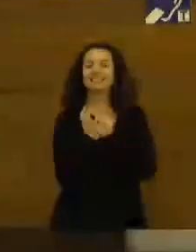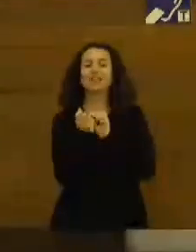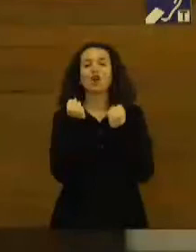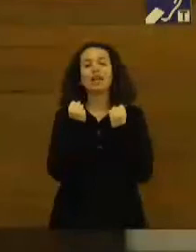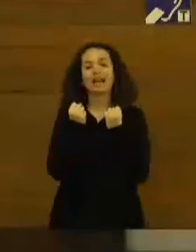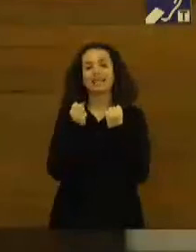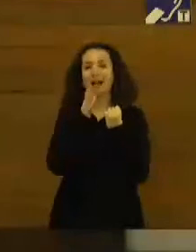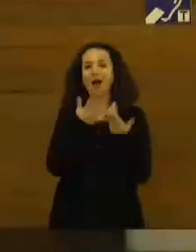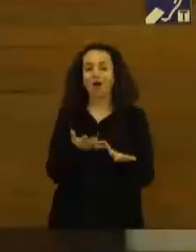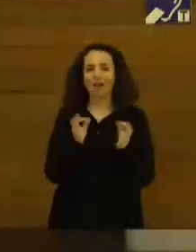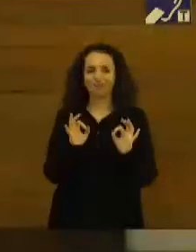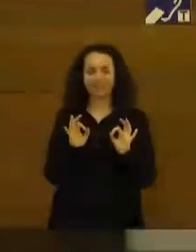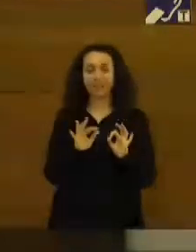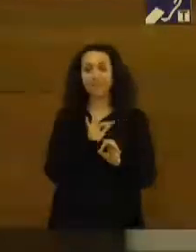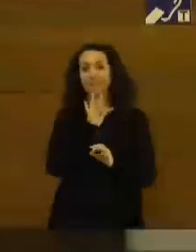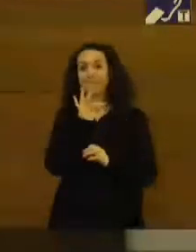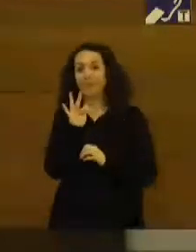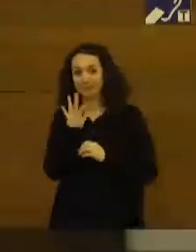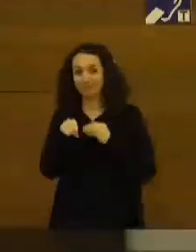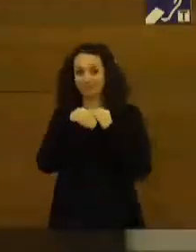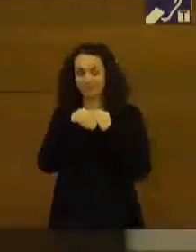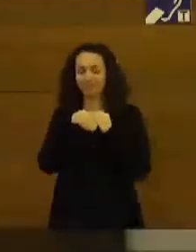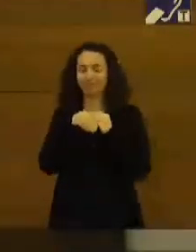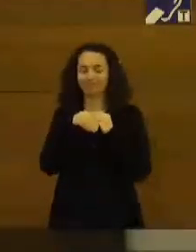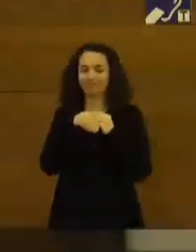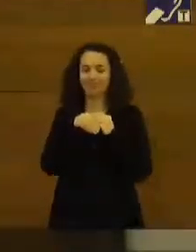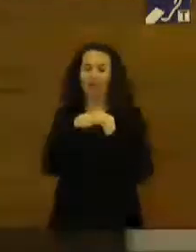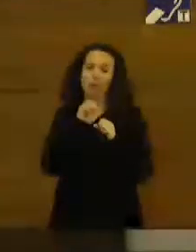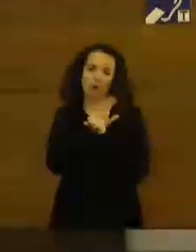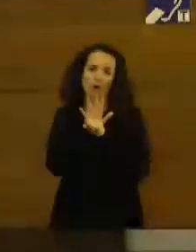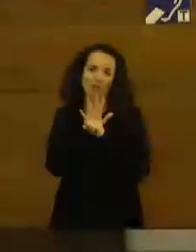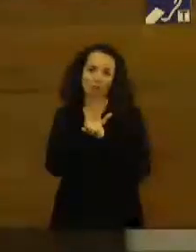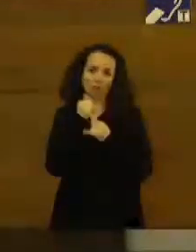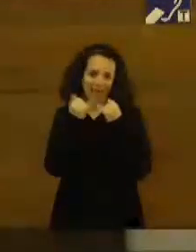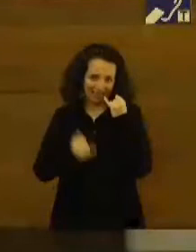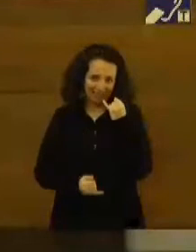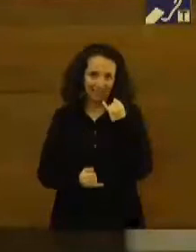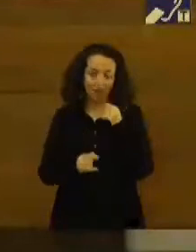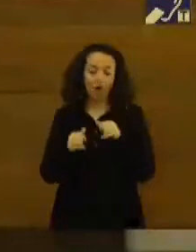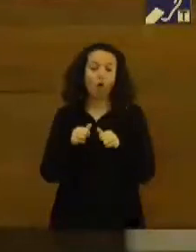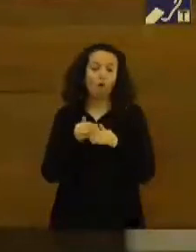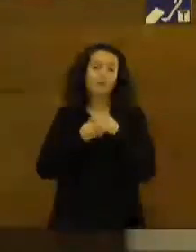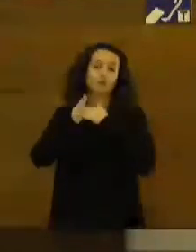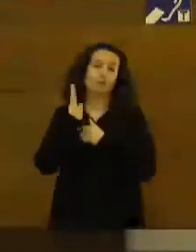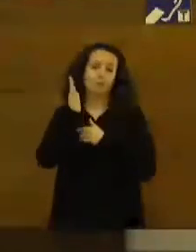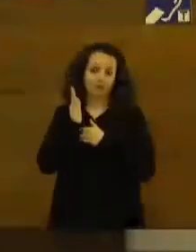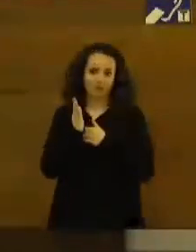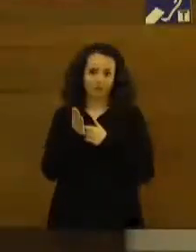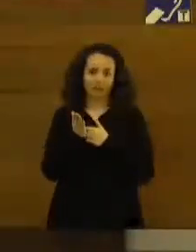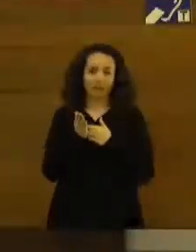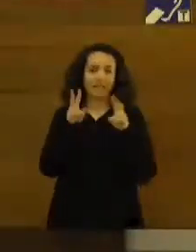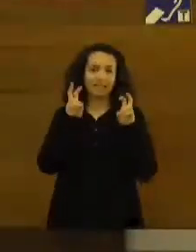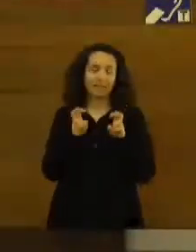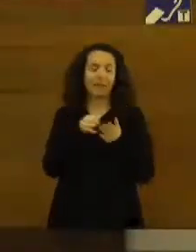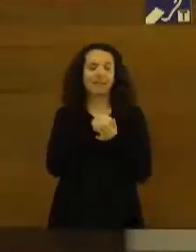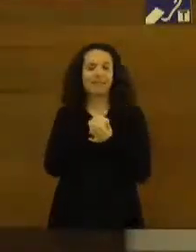que estamos envueltos y además la provocada por el COVID-19 con sus clarísimos impactos en la vulnerabilidad de